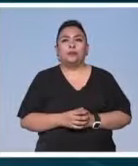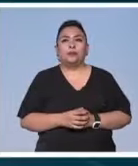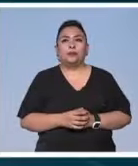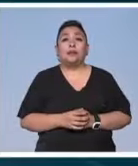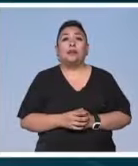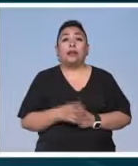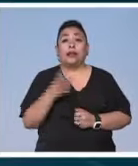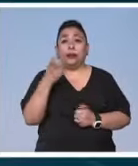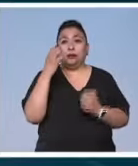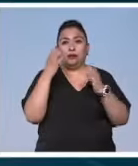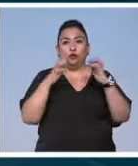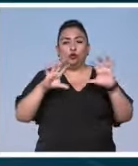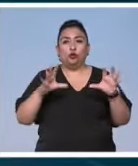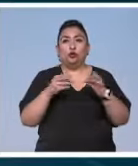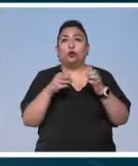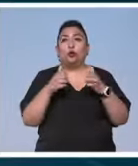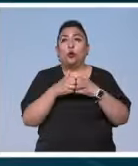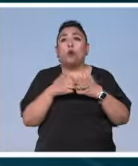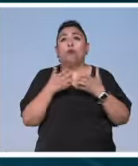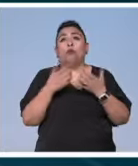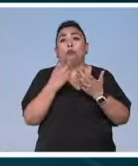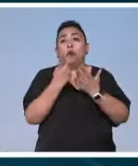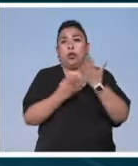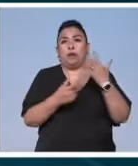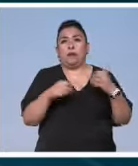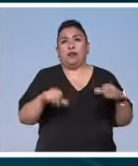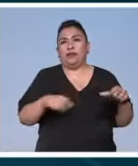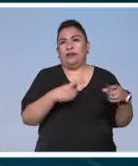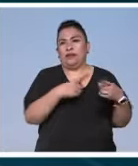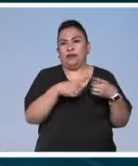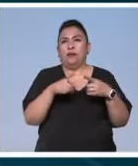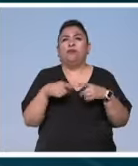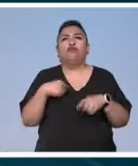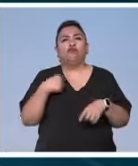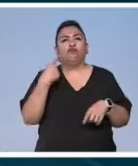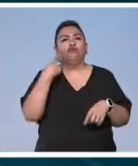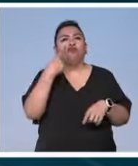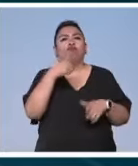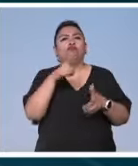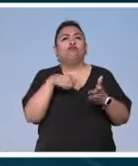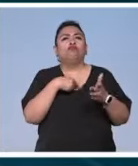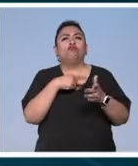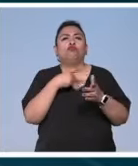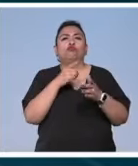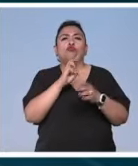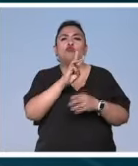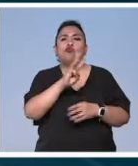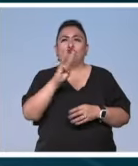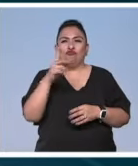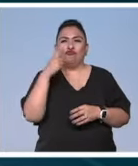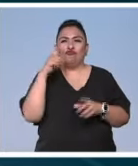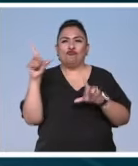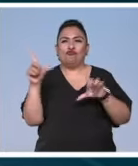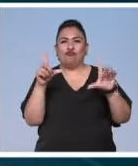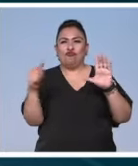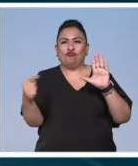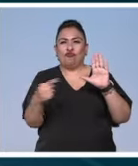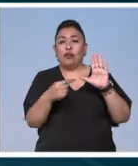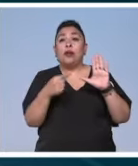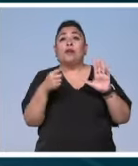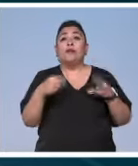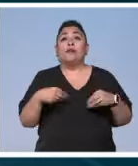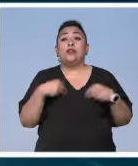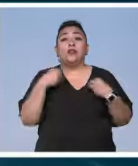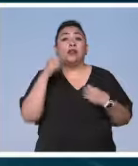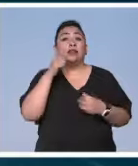Esta muestra estará acompañada de un amplio programa de actividades que puede consultar en el sitio electrónico que aparece en pantalla. Vivir